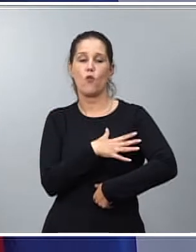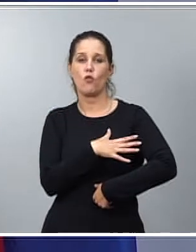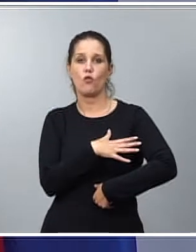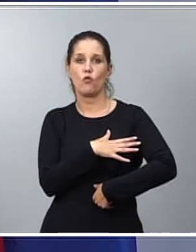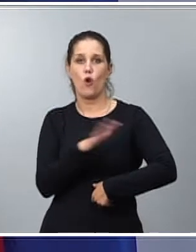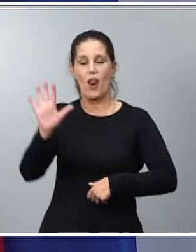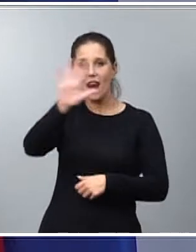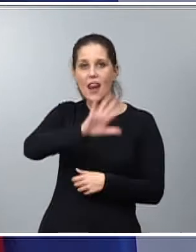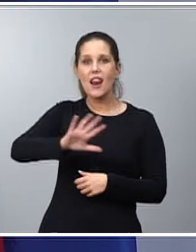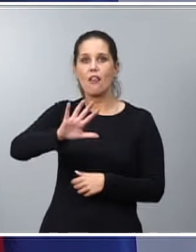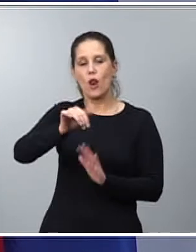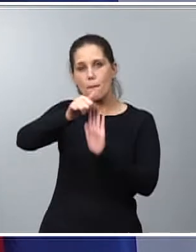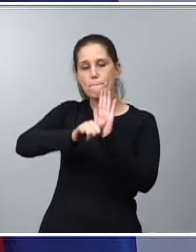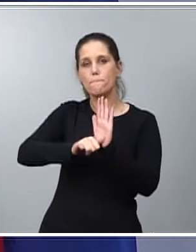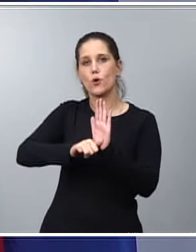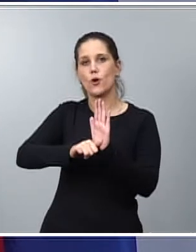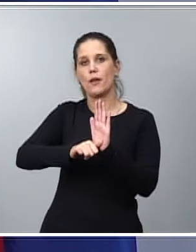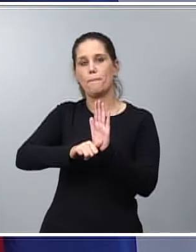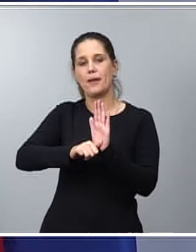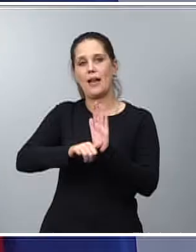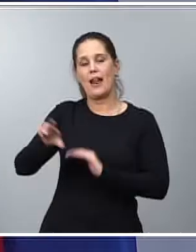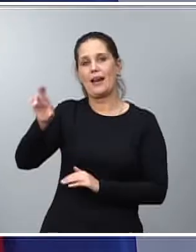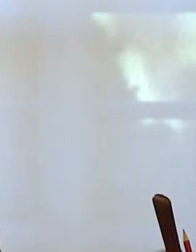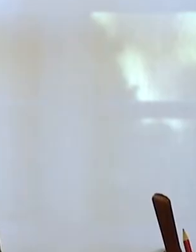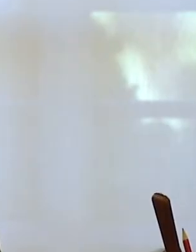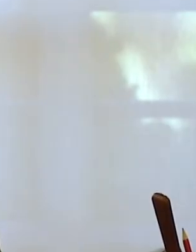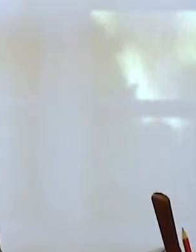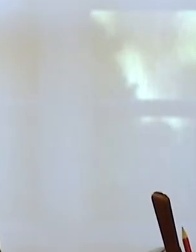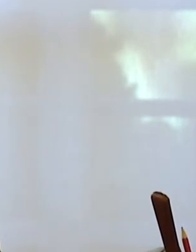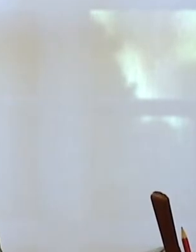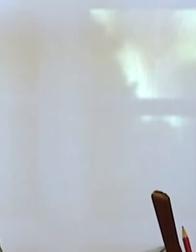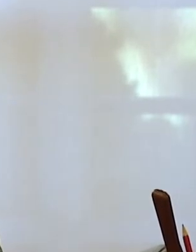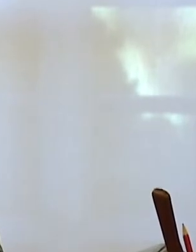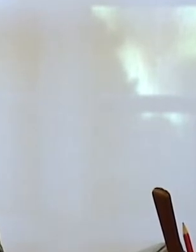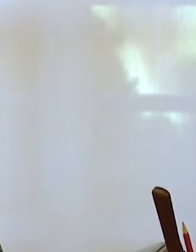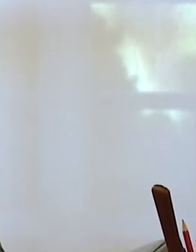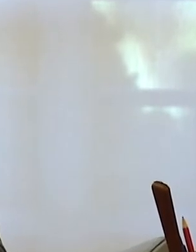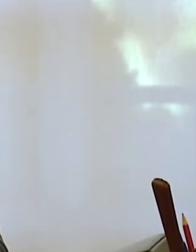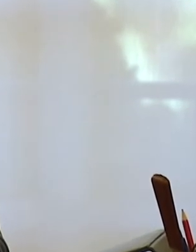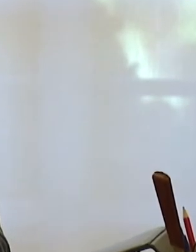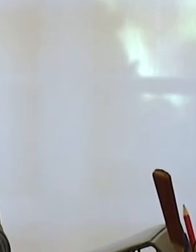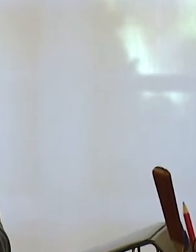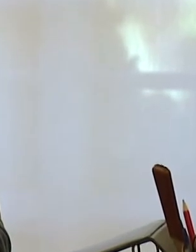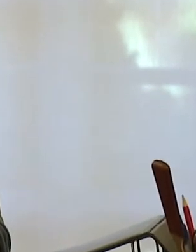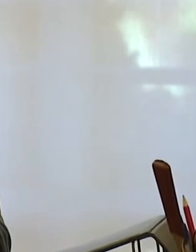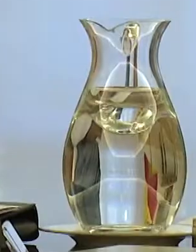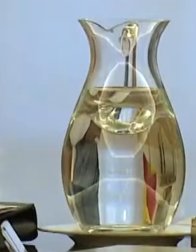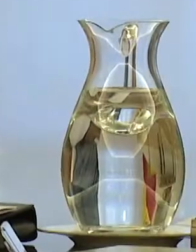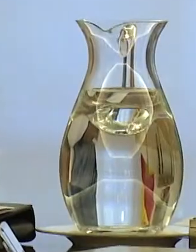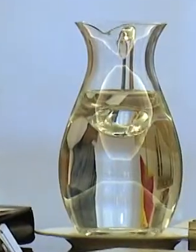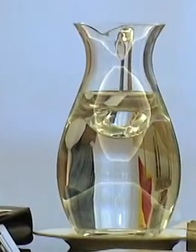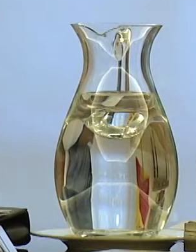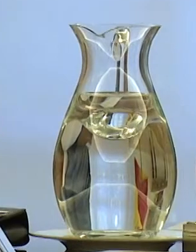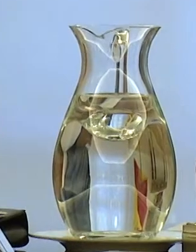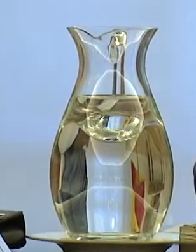Programa Nacional de Recuperación, Transformación y Resiliencia. En total son 135,4 millones de euros,